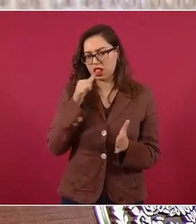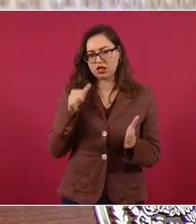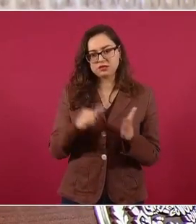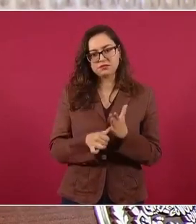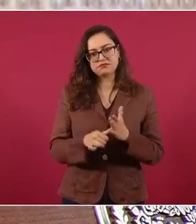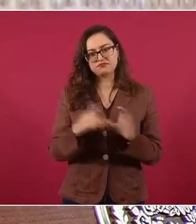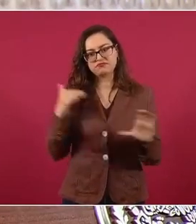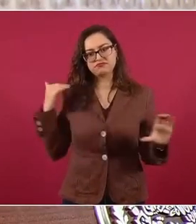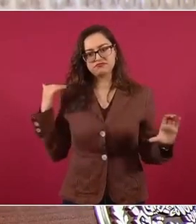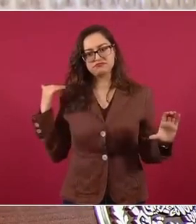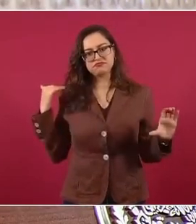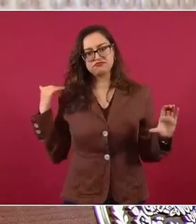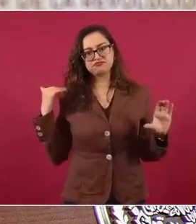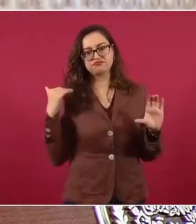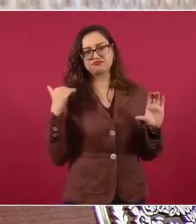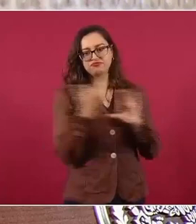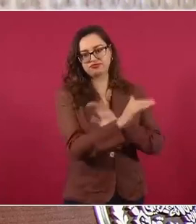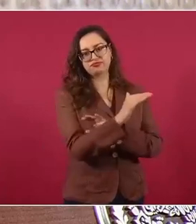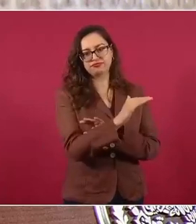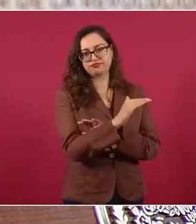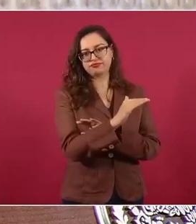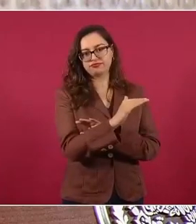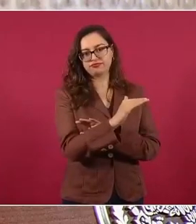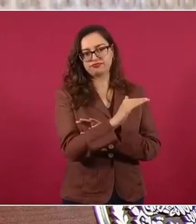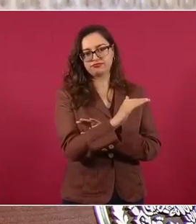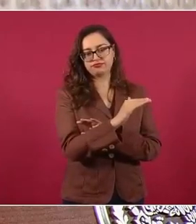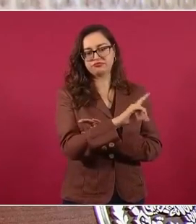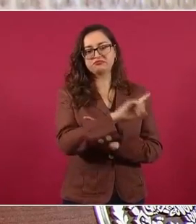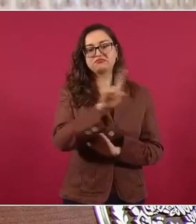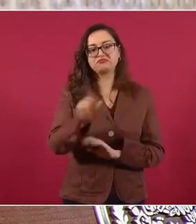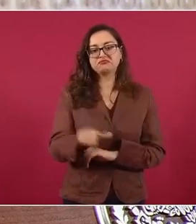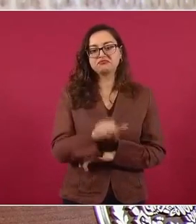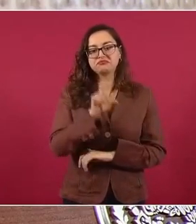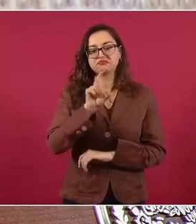20 minutos, media hora, está la respuesta.